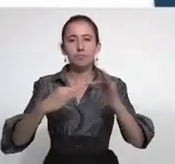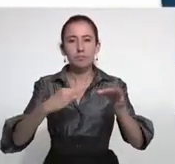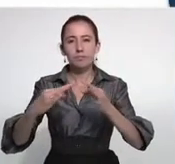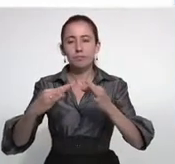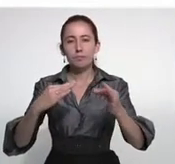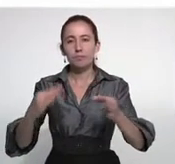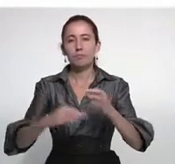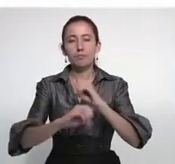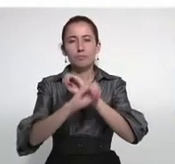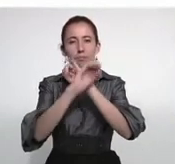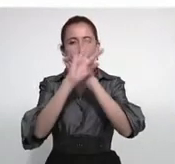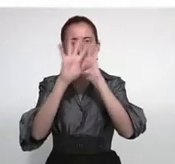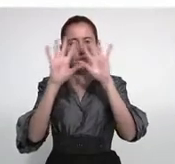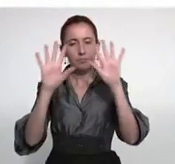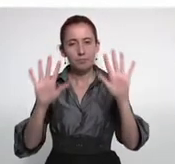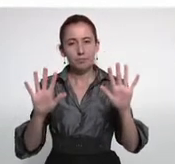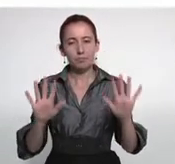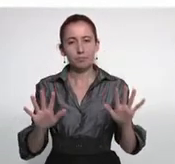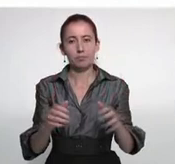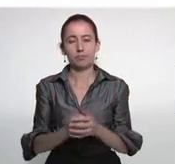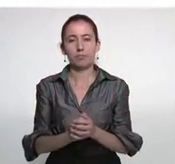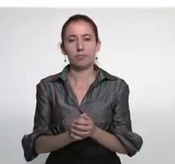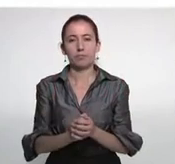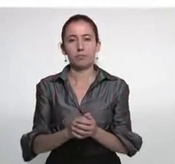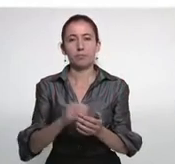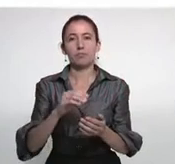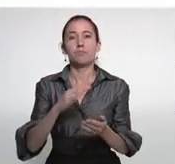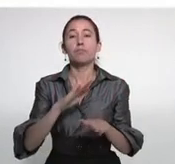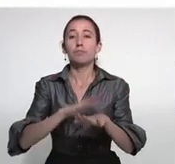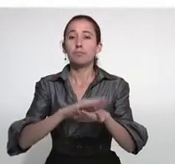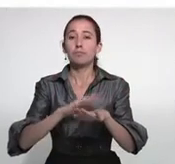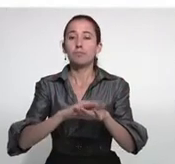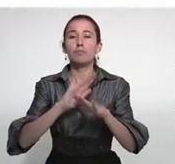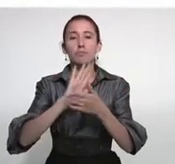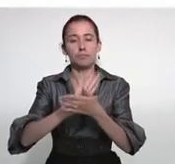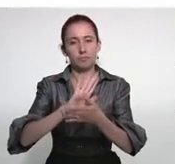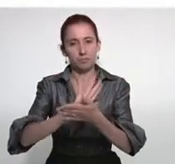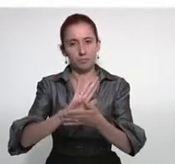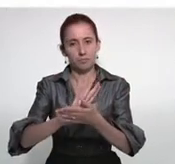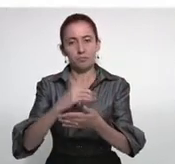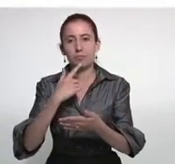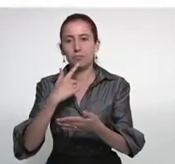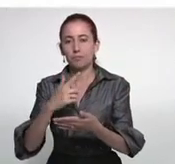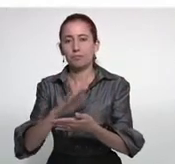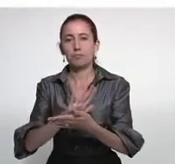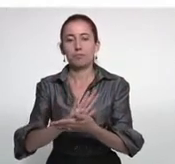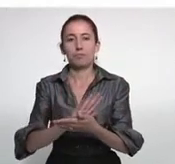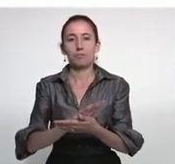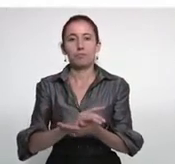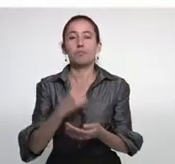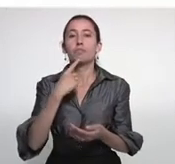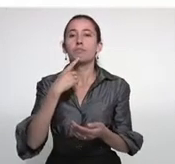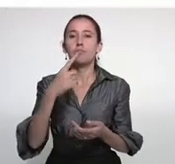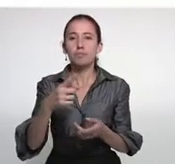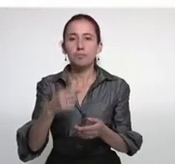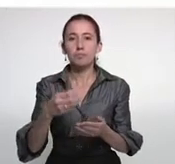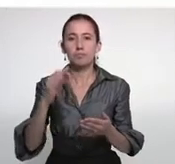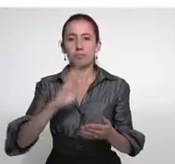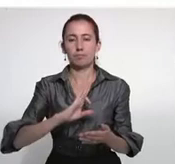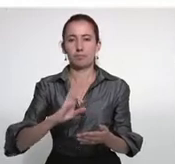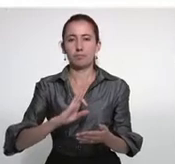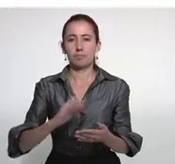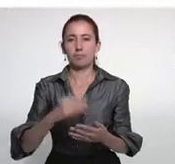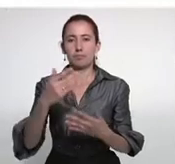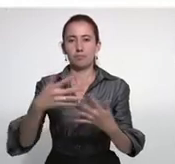Explique lo que está sucediendo de la manera más sencilla posible. Llame a la calma y ofrezca ayuda. De instrucciones cortas,